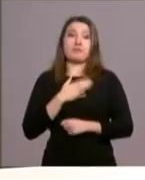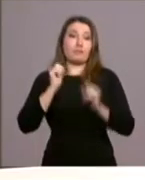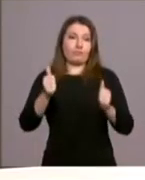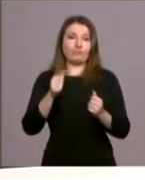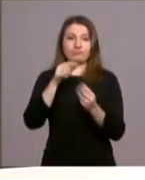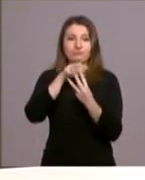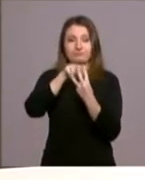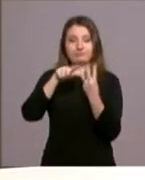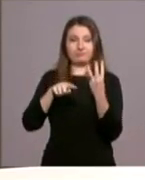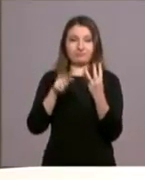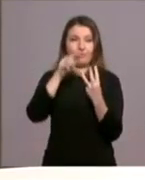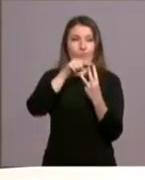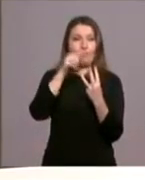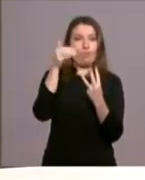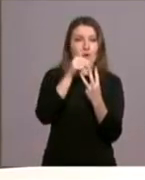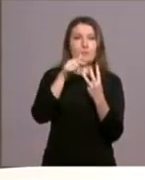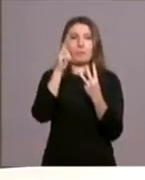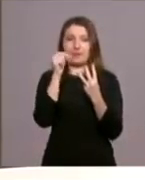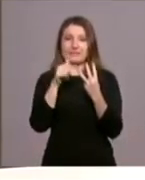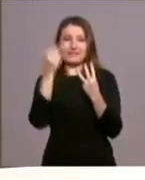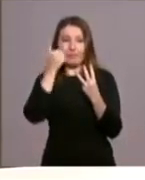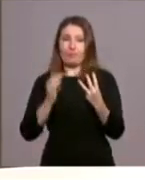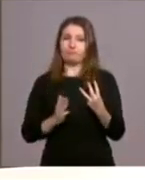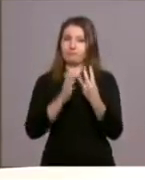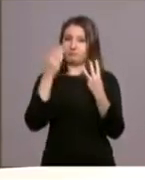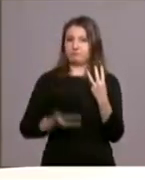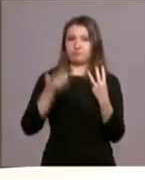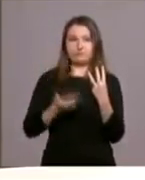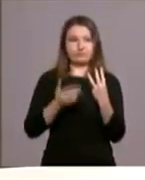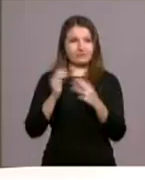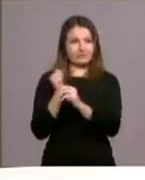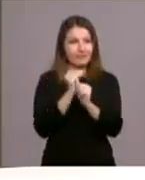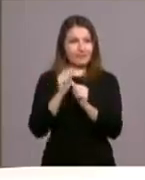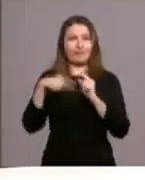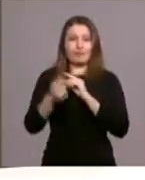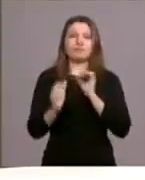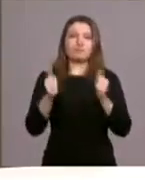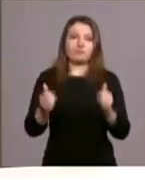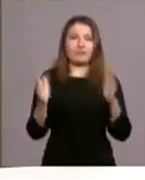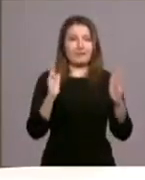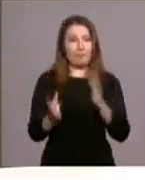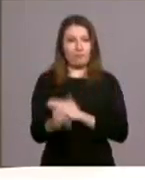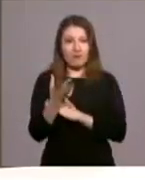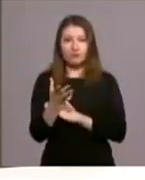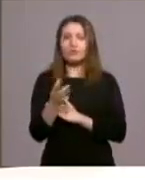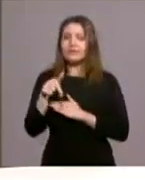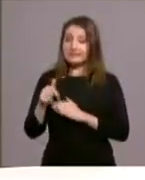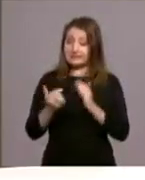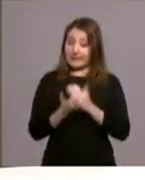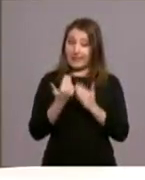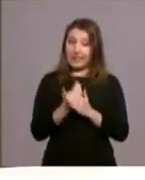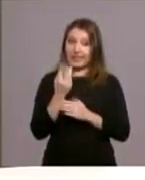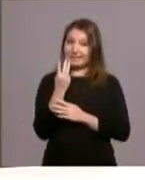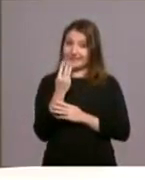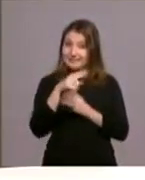triduo, jueves, viernes y sábado, y después damos comienzo a la Pascua. ¿Cómo podemos vivir este tiempo de Semana Santa, estos días